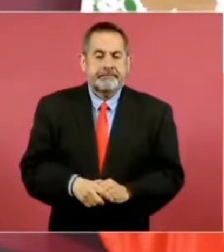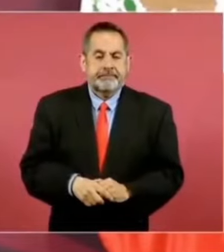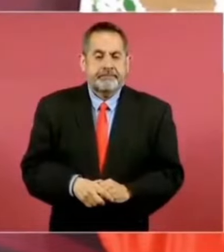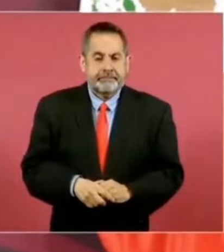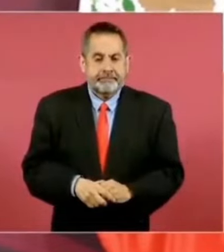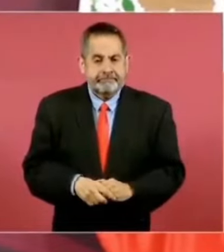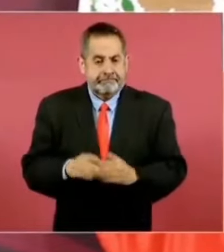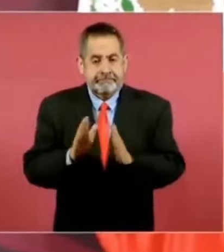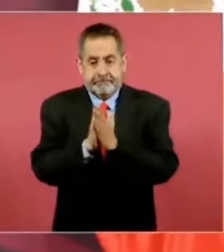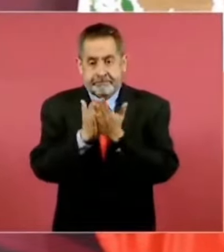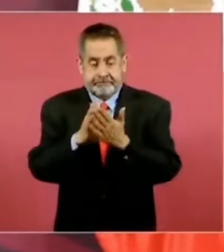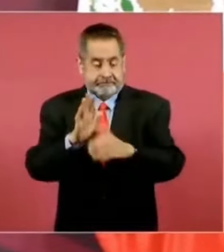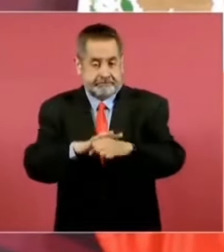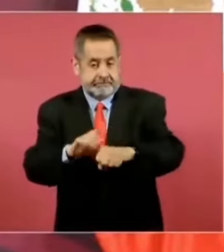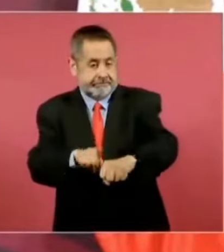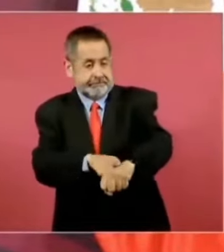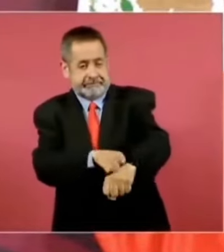extenso,